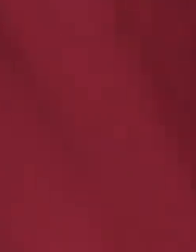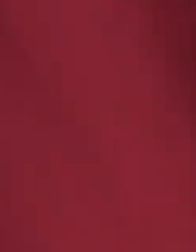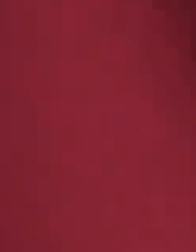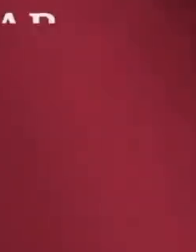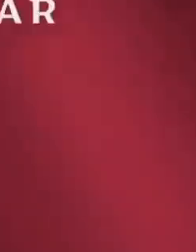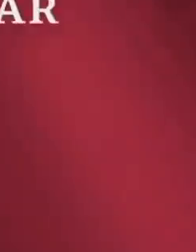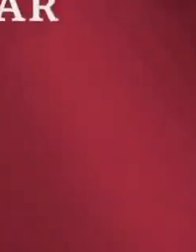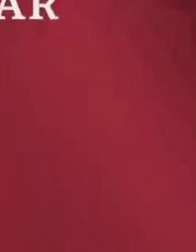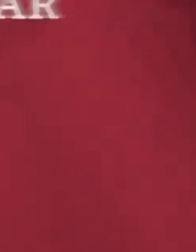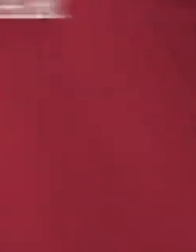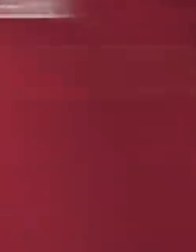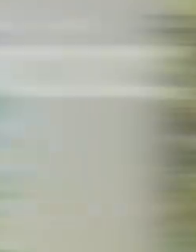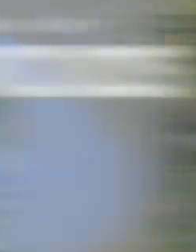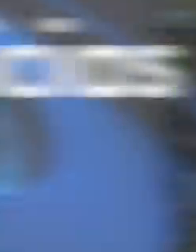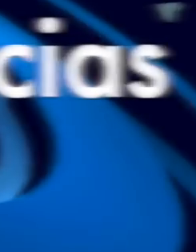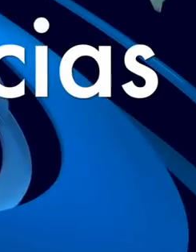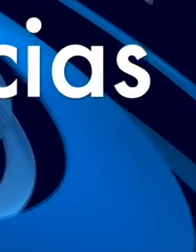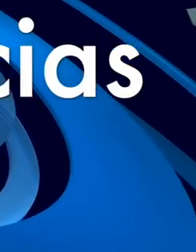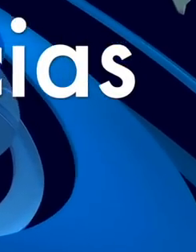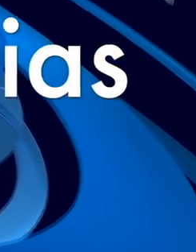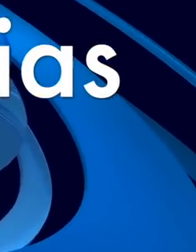Gobierno de México